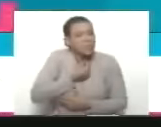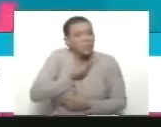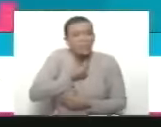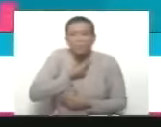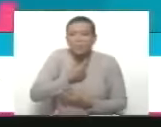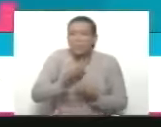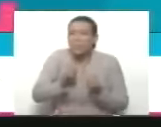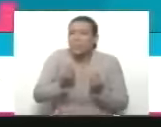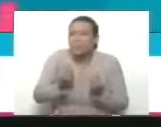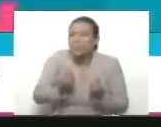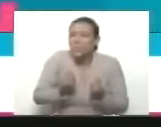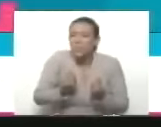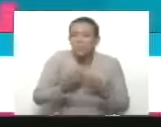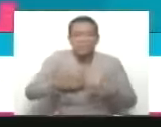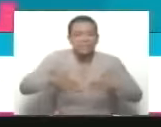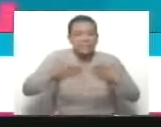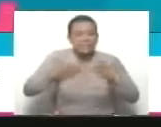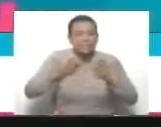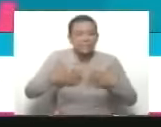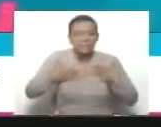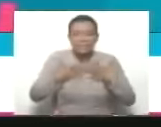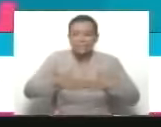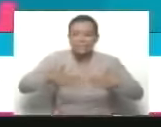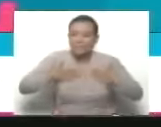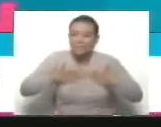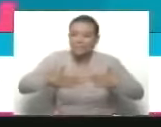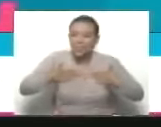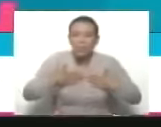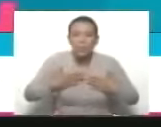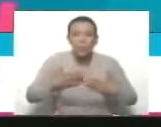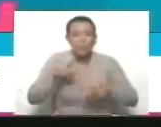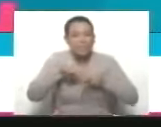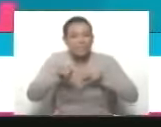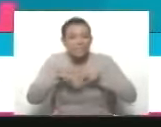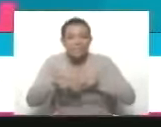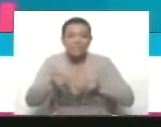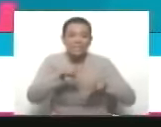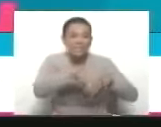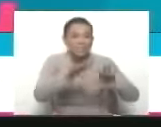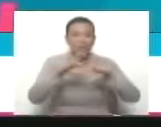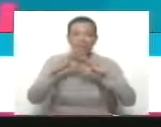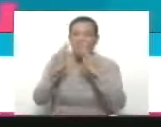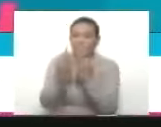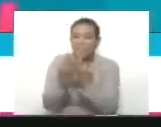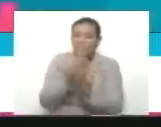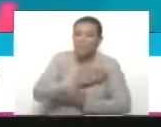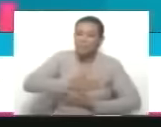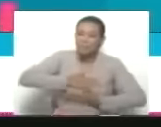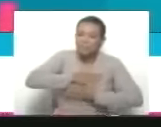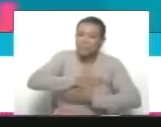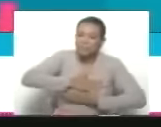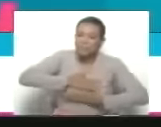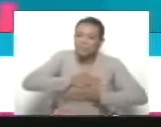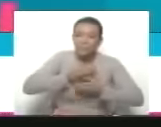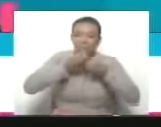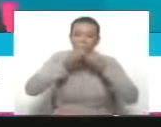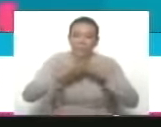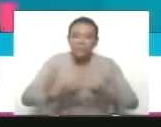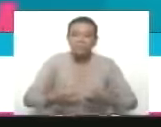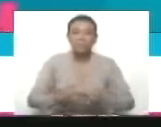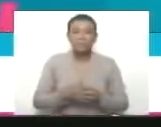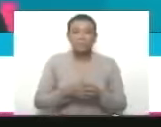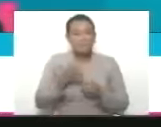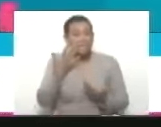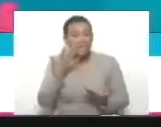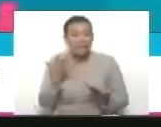la Navidad y disfrutamos tanto del disfrute de los niños, de las niñas y de la familia, que bueno, siempre le